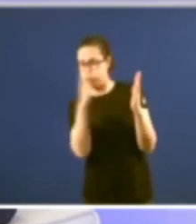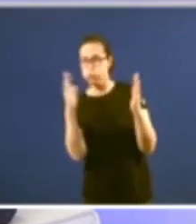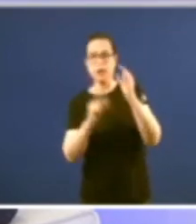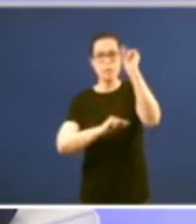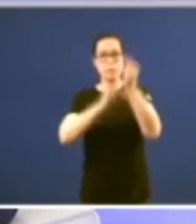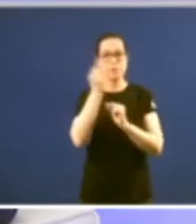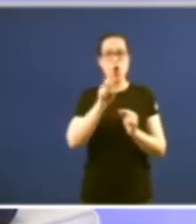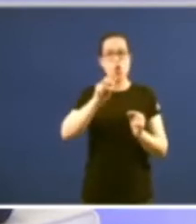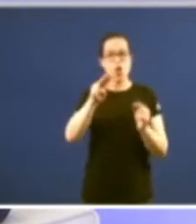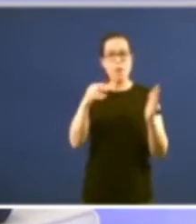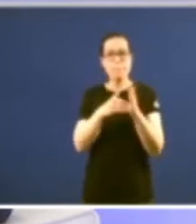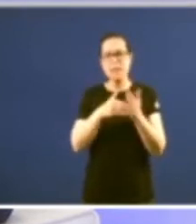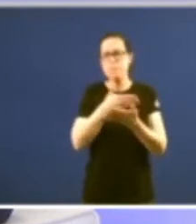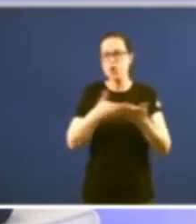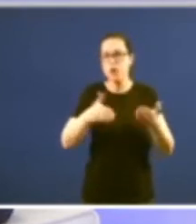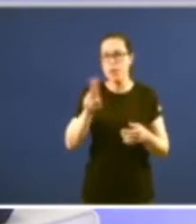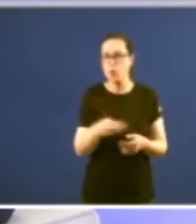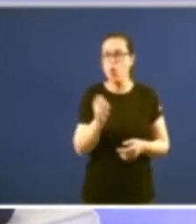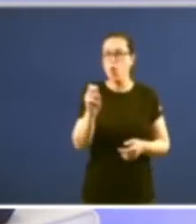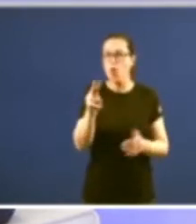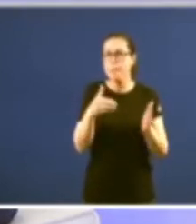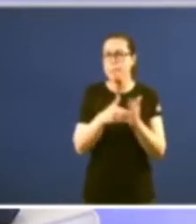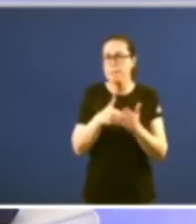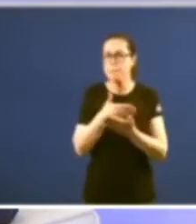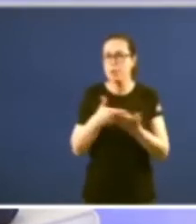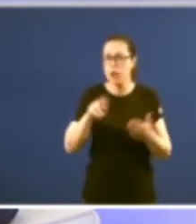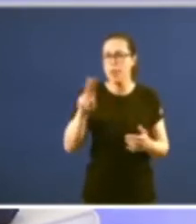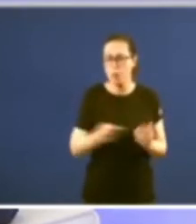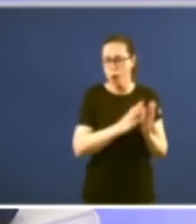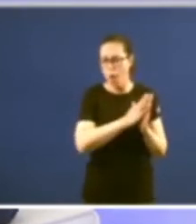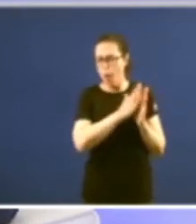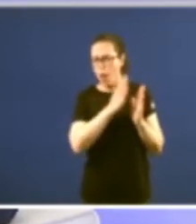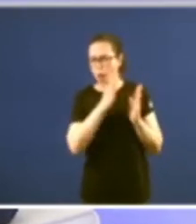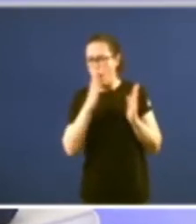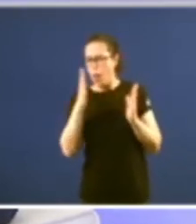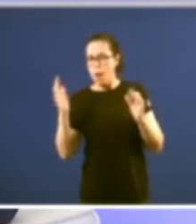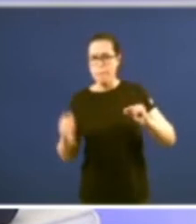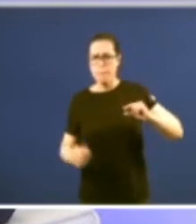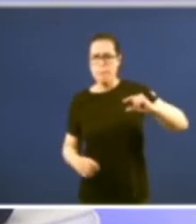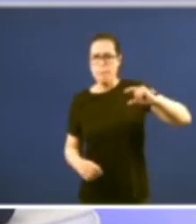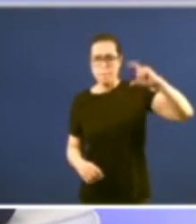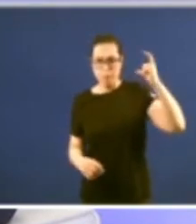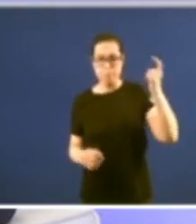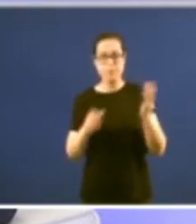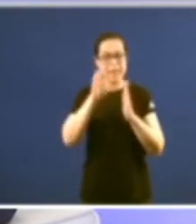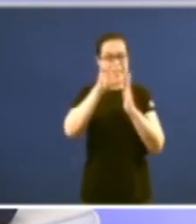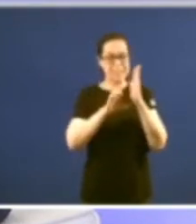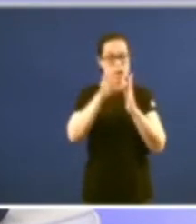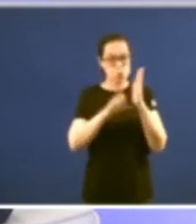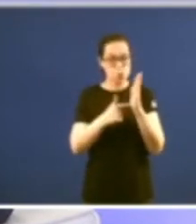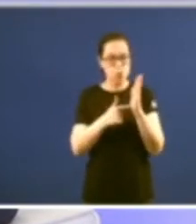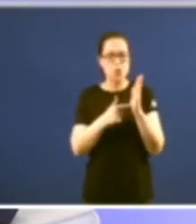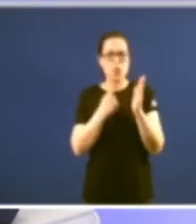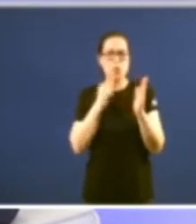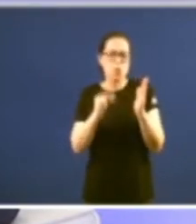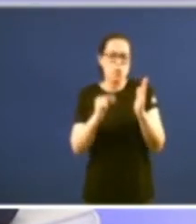12.000 millóns de euros 12.000 millóns de euros por tanto o estatuto é un esqueleto que se vai enchendo de músculo